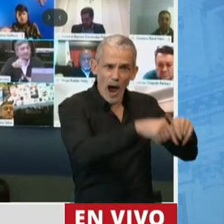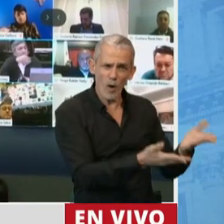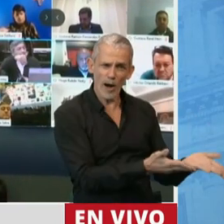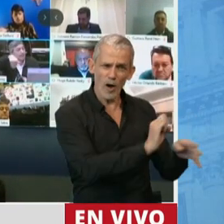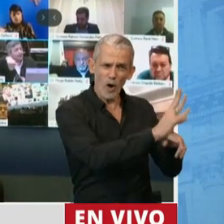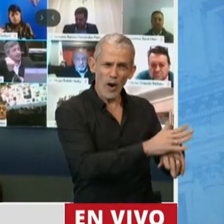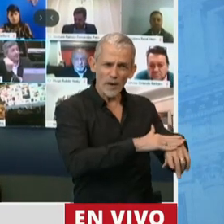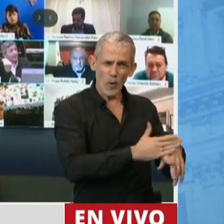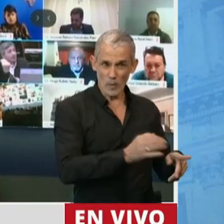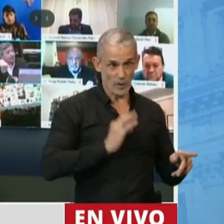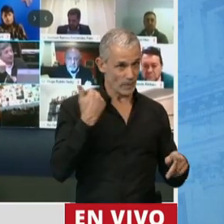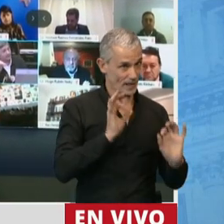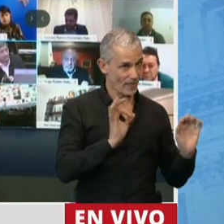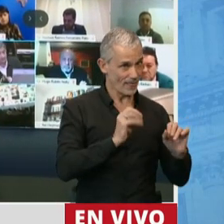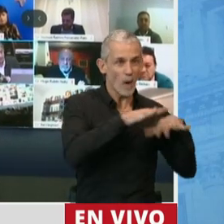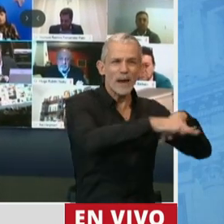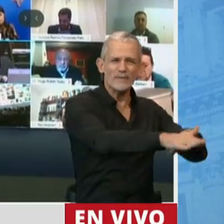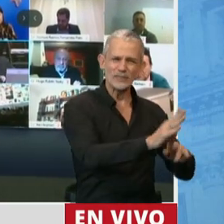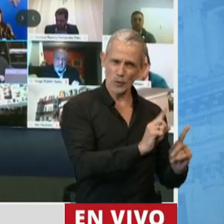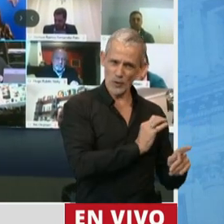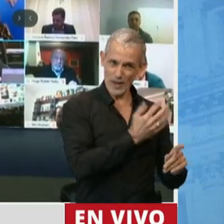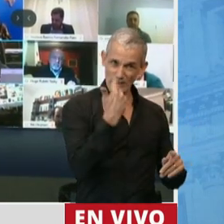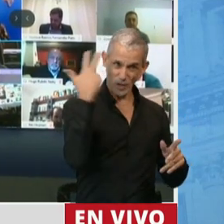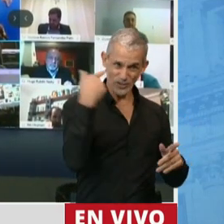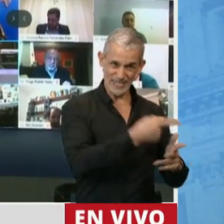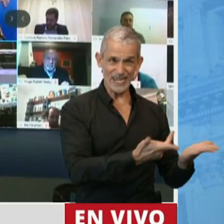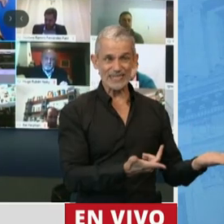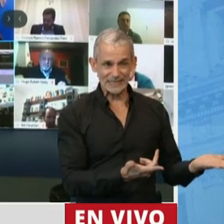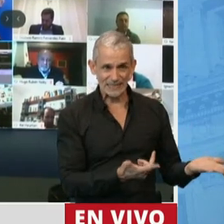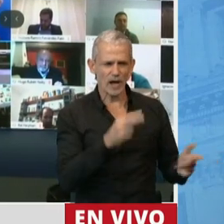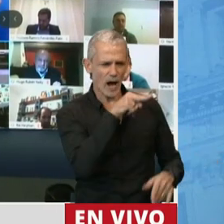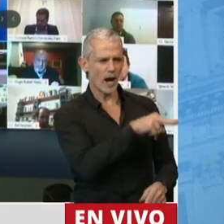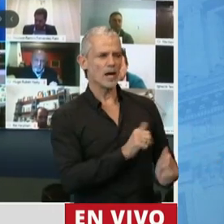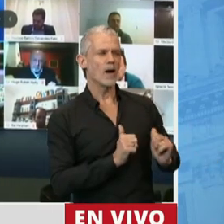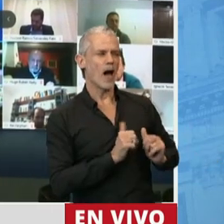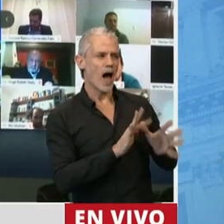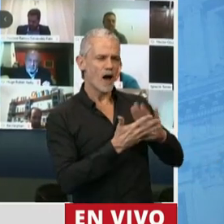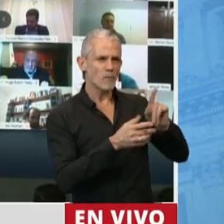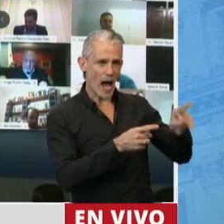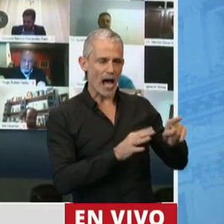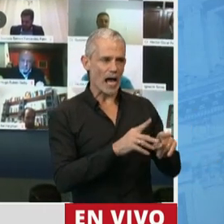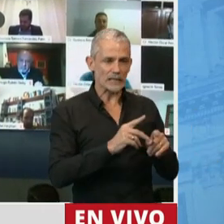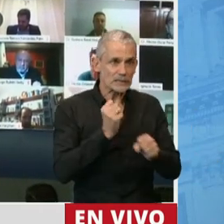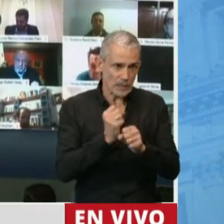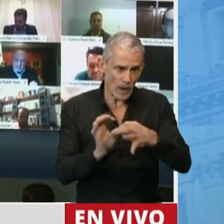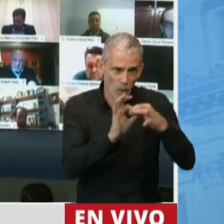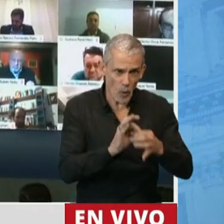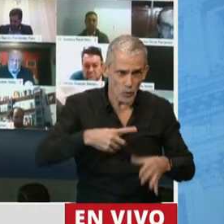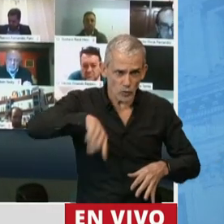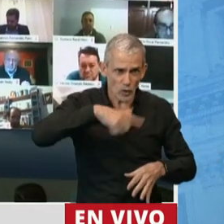entonces creo que tenemos que ver estas cosas trabajar en conjunto